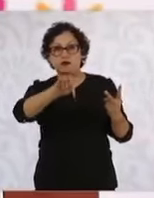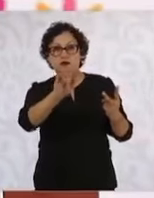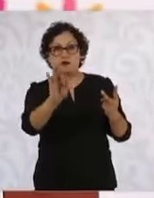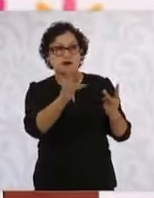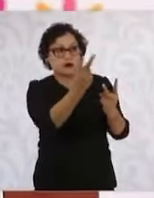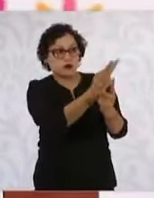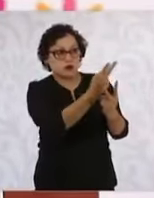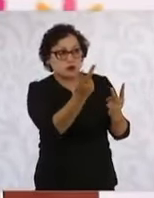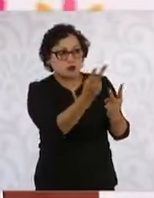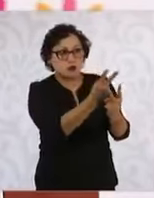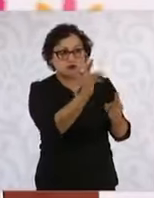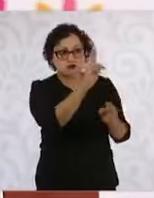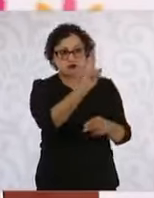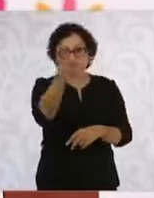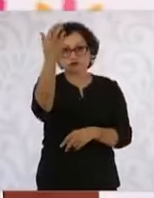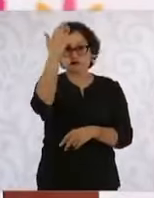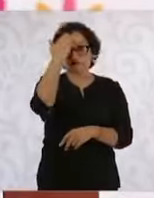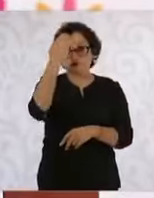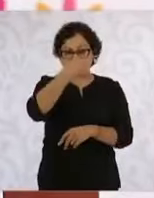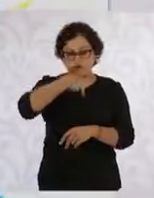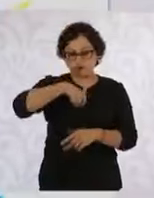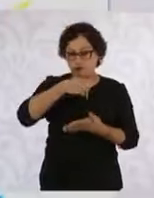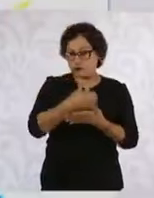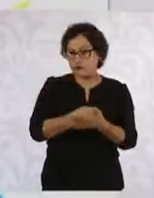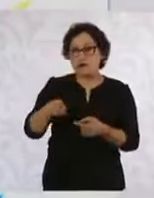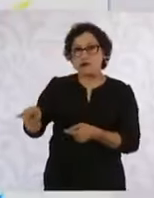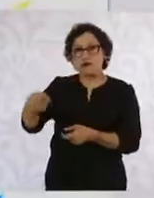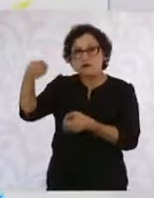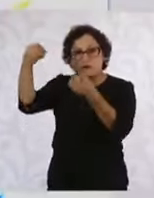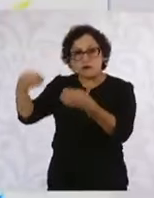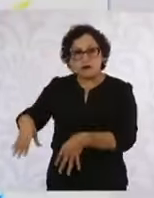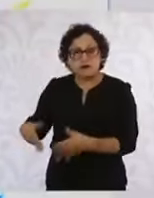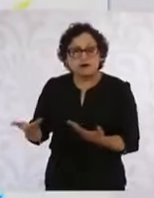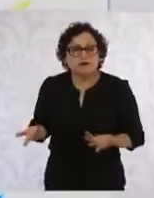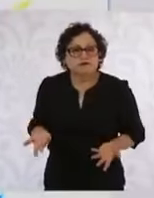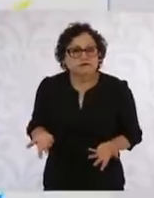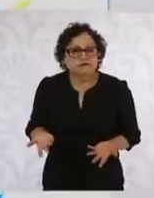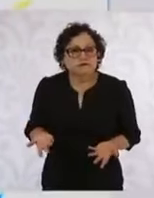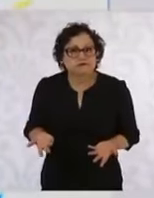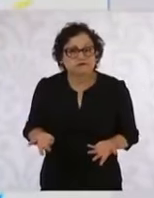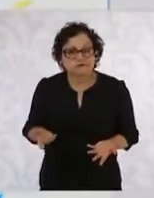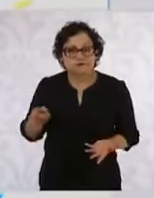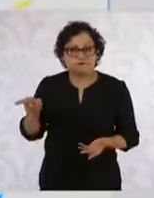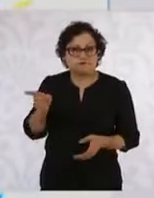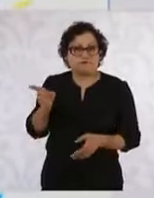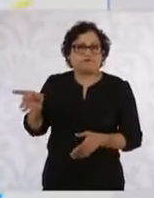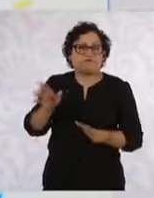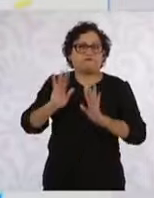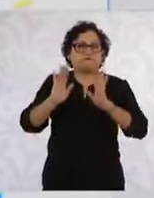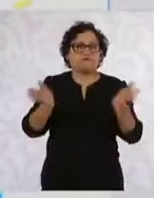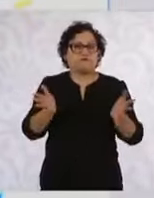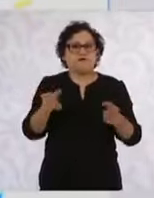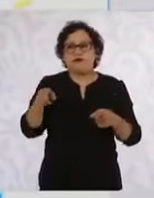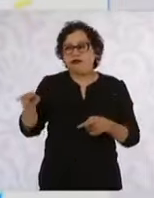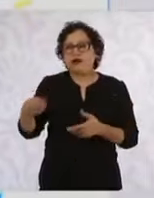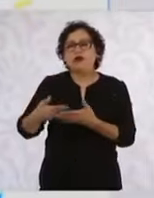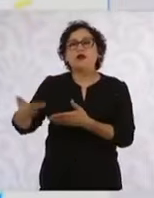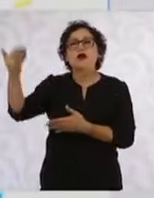Federación. Durante toda la campaña hablaron de que estaban a favor de los programas sociales.